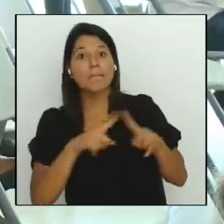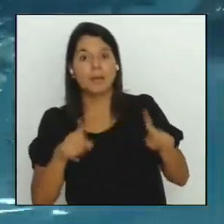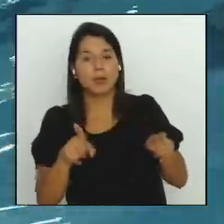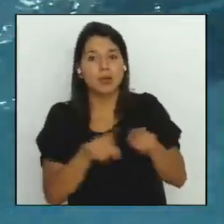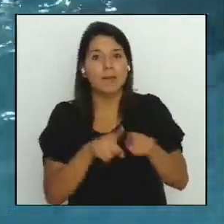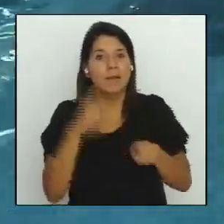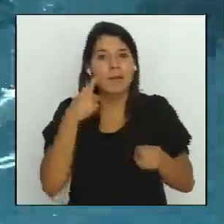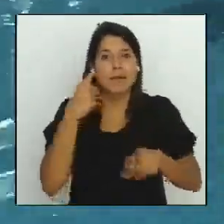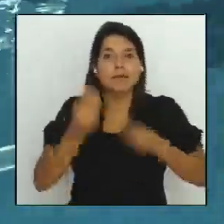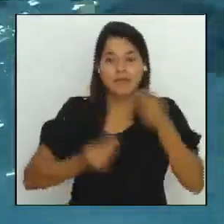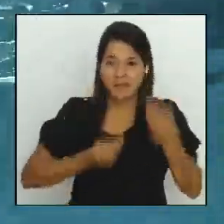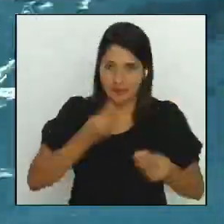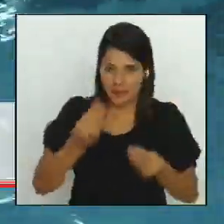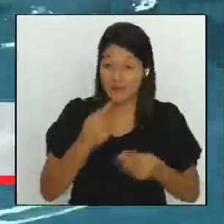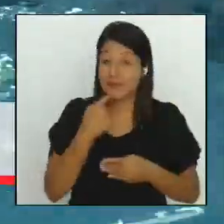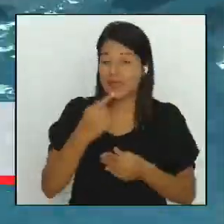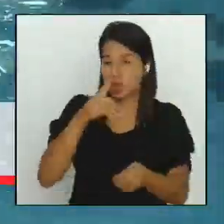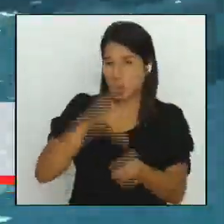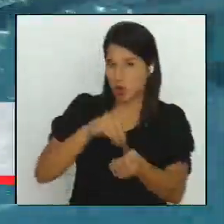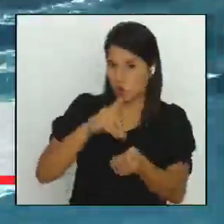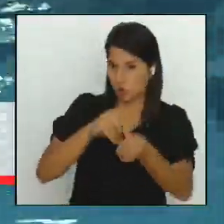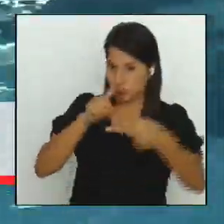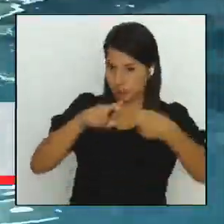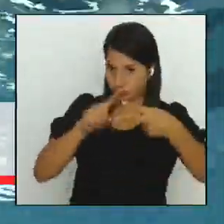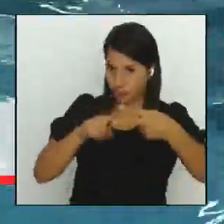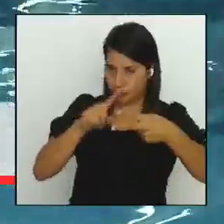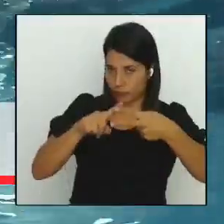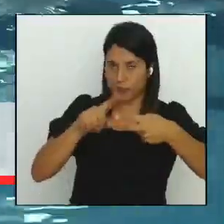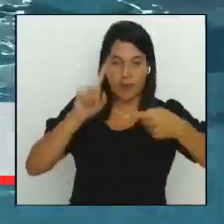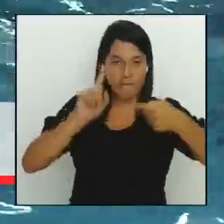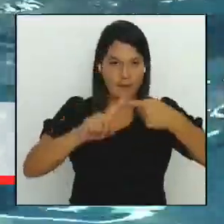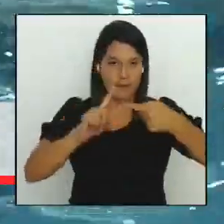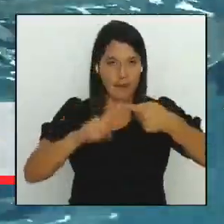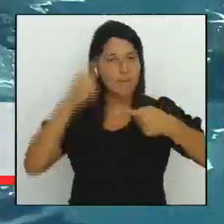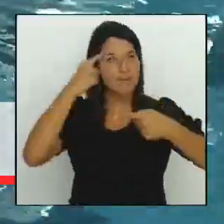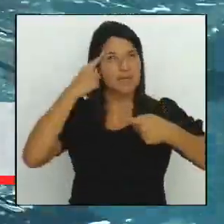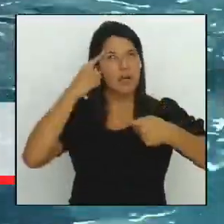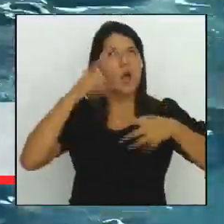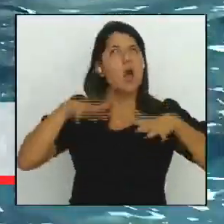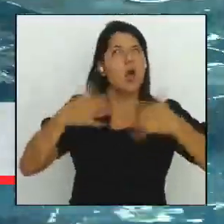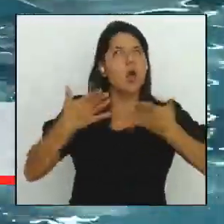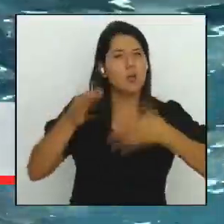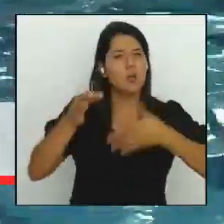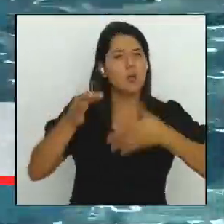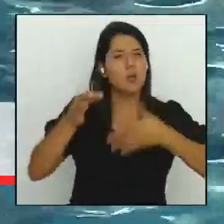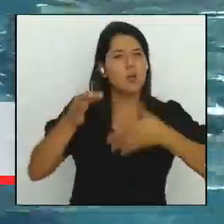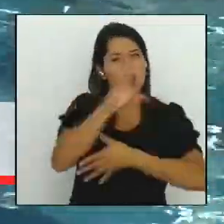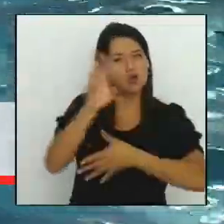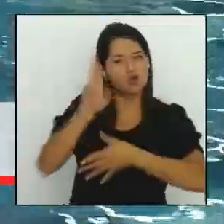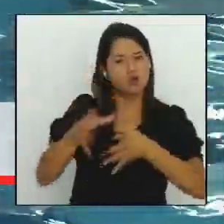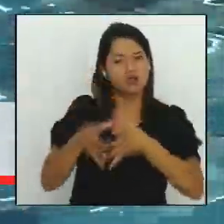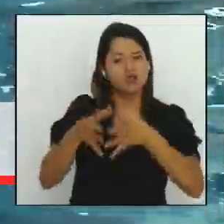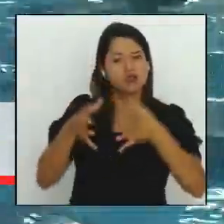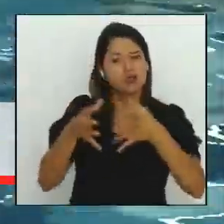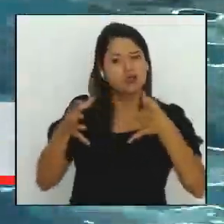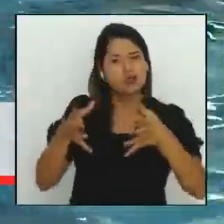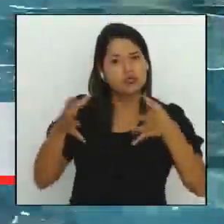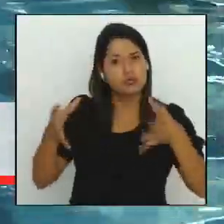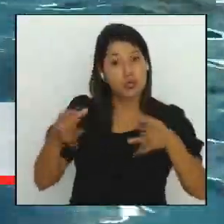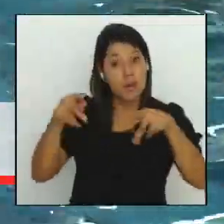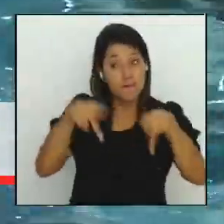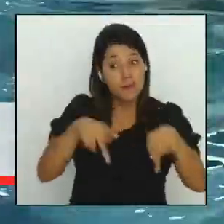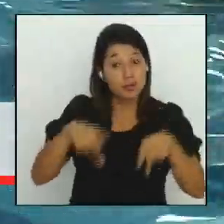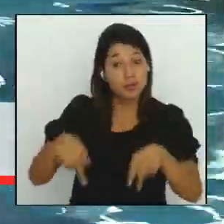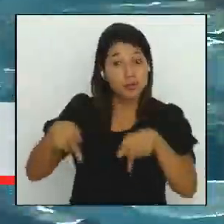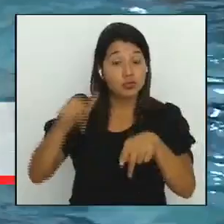en dos caminos por un lado pensar en cómo envejeceremos un pensamiento que debe partir de la individualidad pero que también debe estar